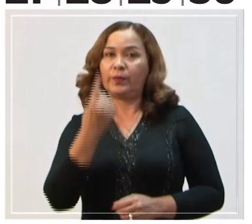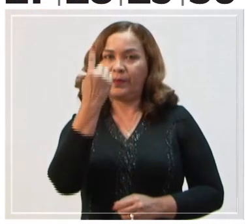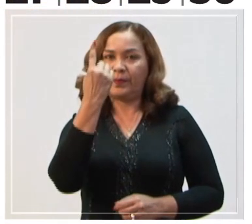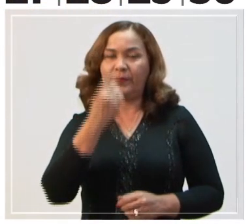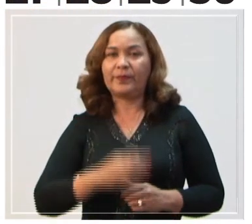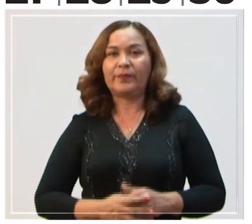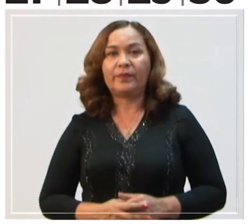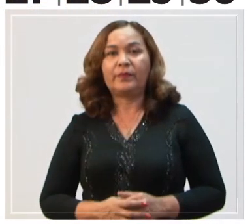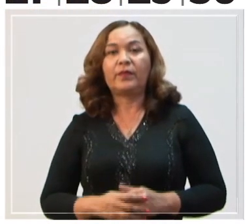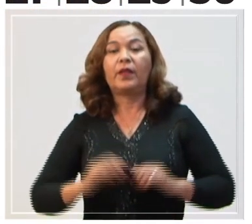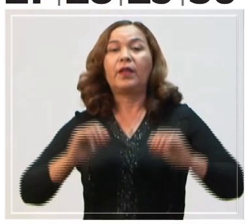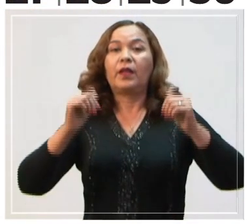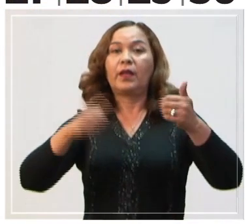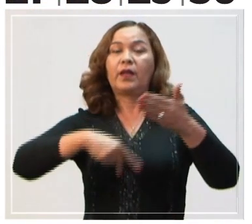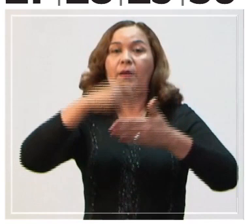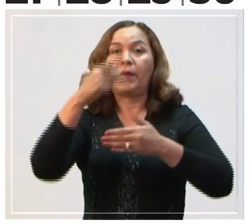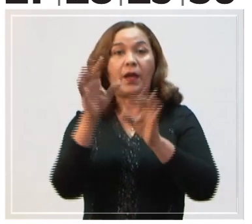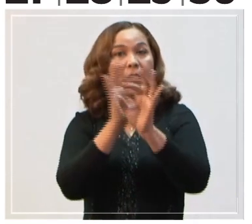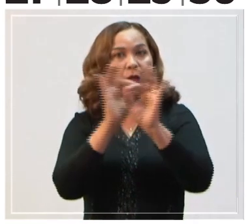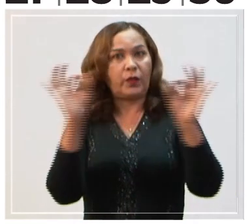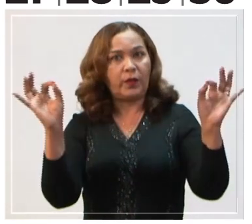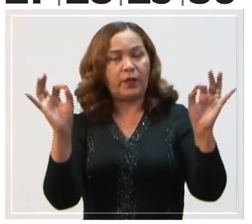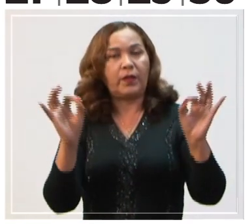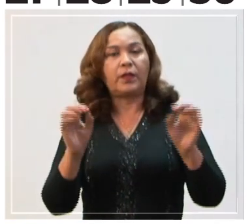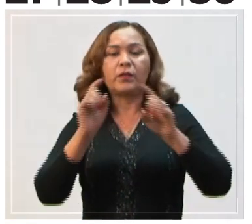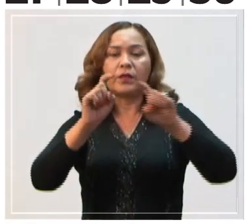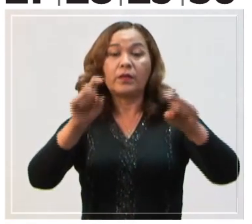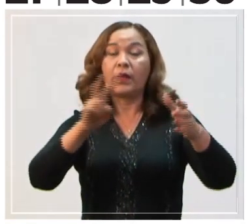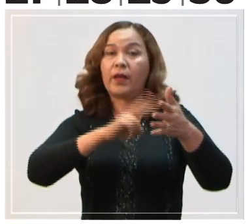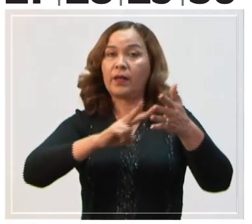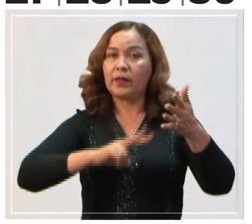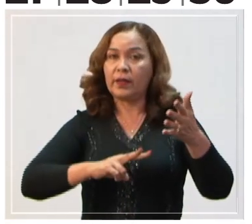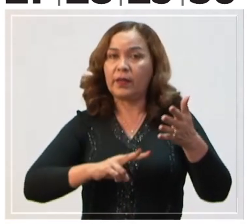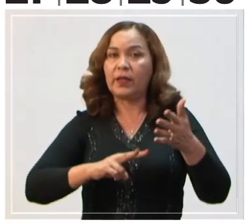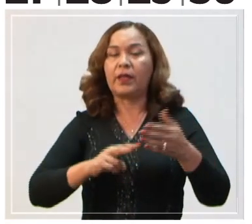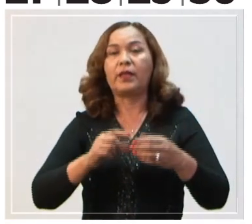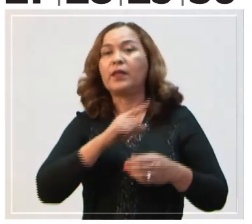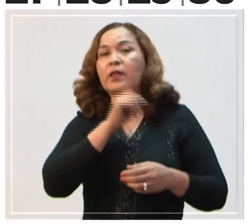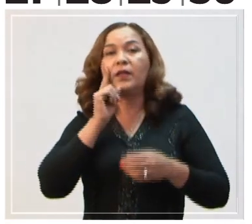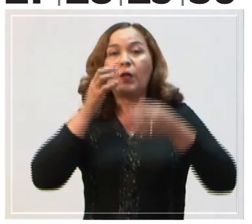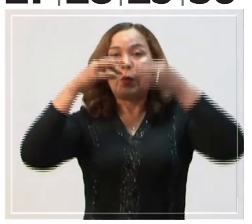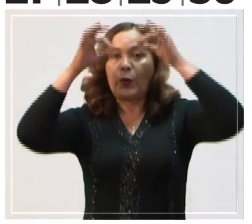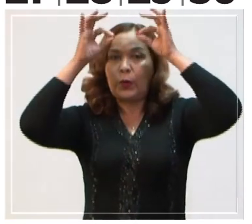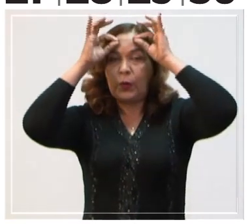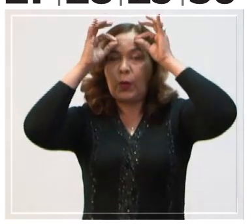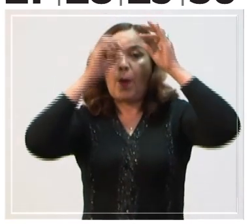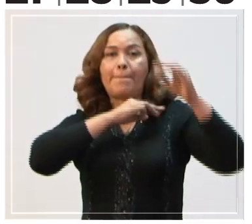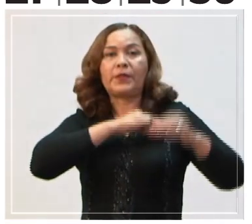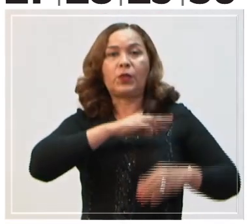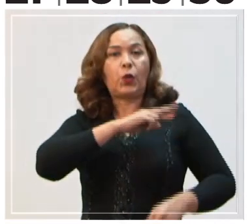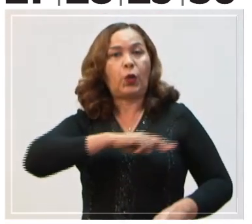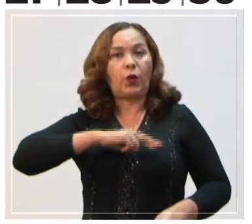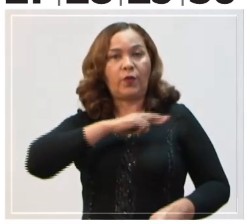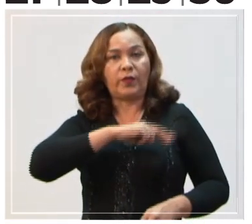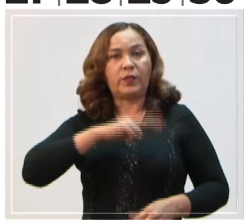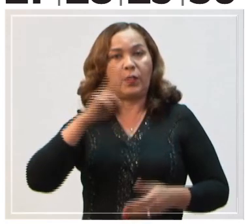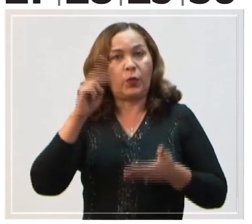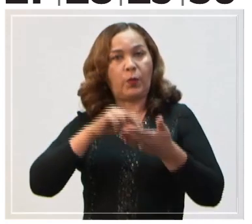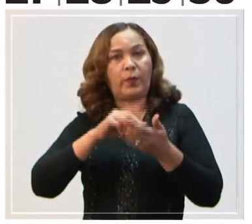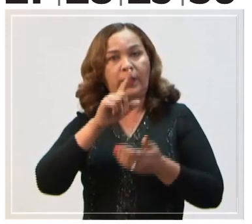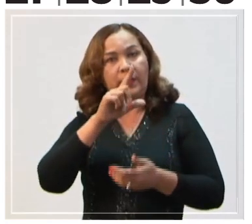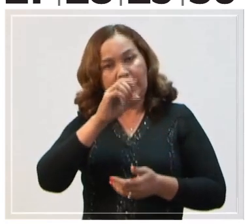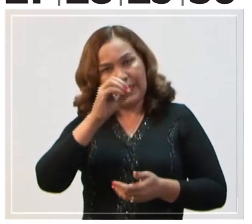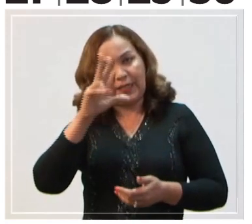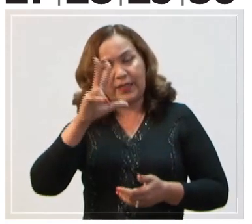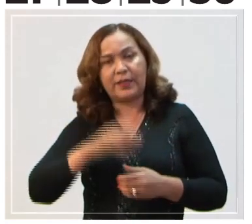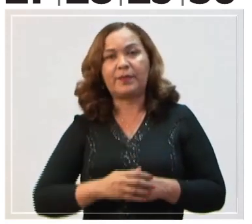Día 1. Inicia Plan Extraordinario de Alfabetización Simón Rodríguez, Misión Robinson,